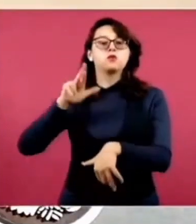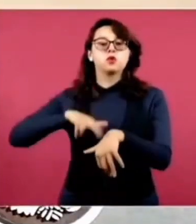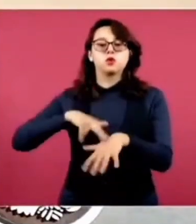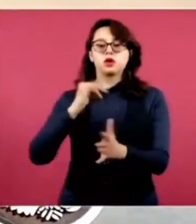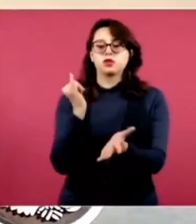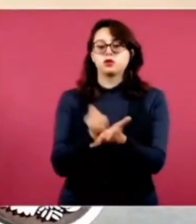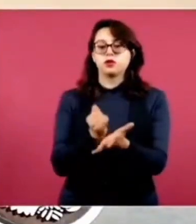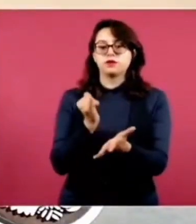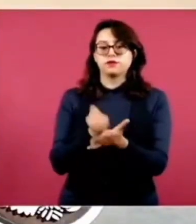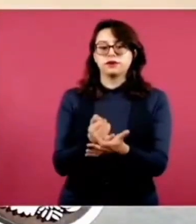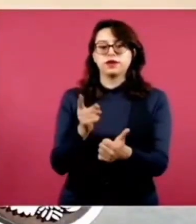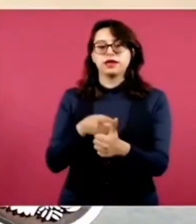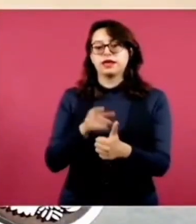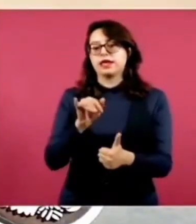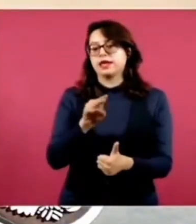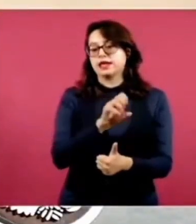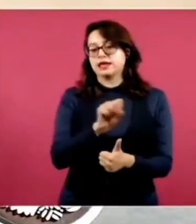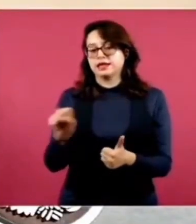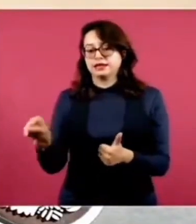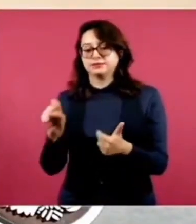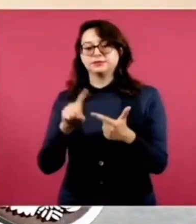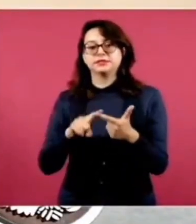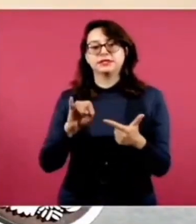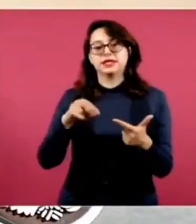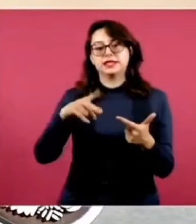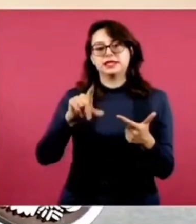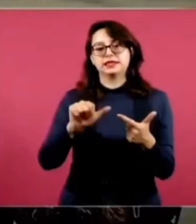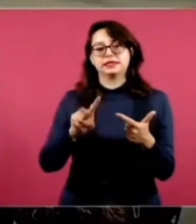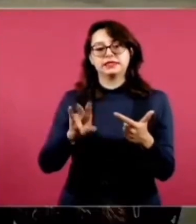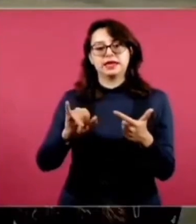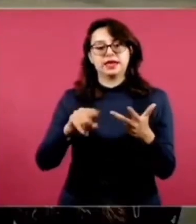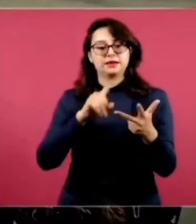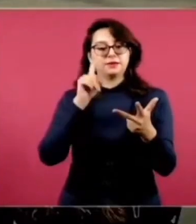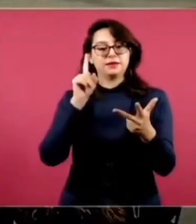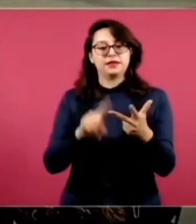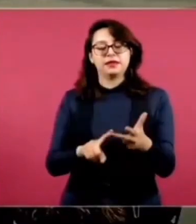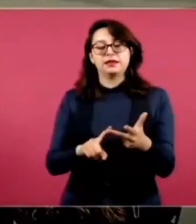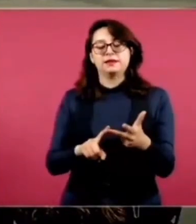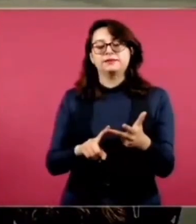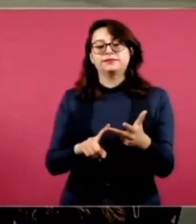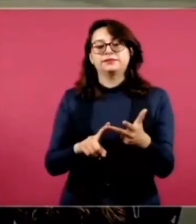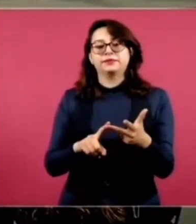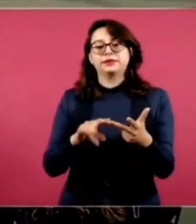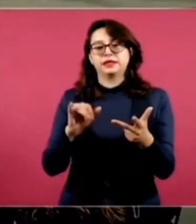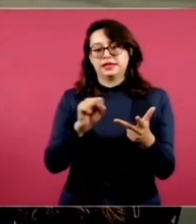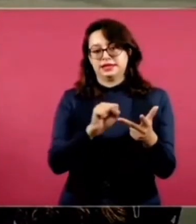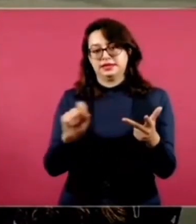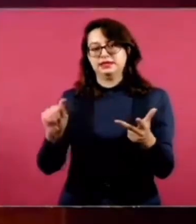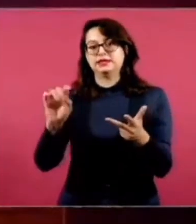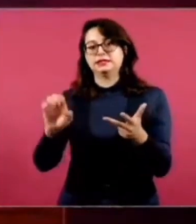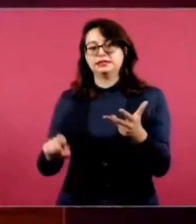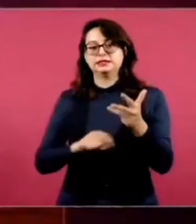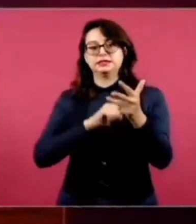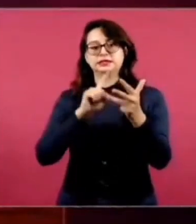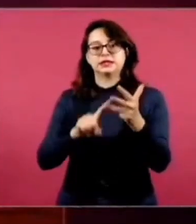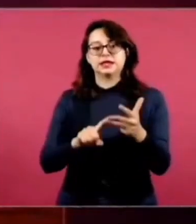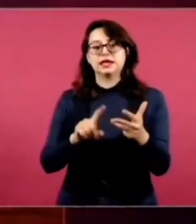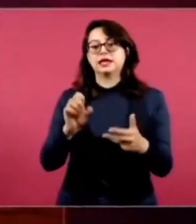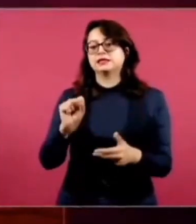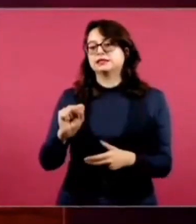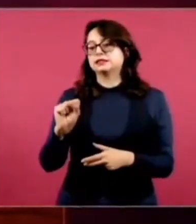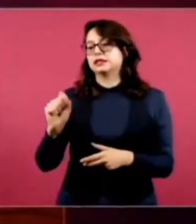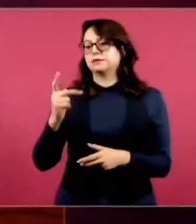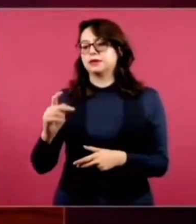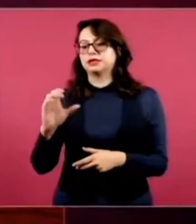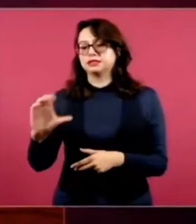del IMSS, del INDAVIN, de VIRMEX, del propio Issste y de la Secretaría de Seguridad. Entre